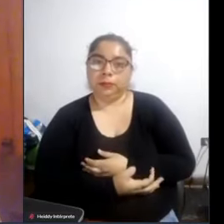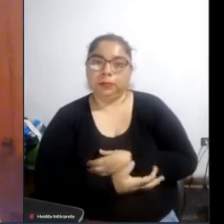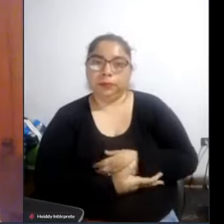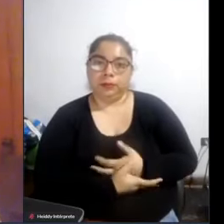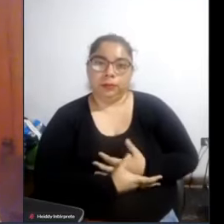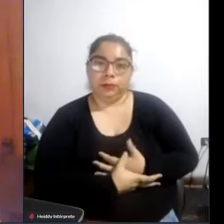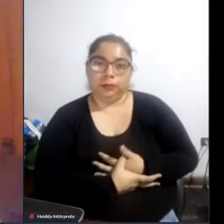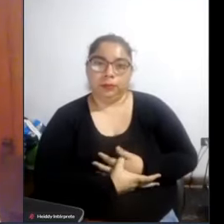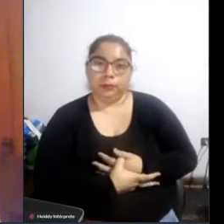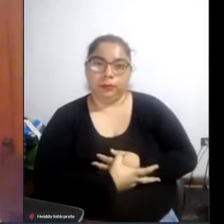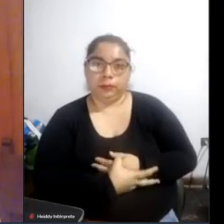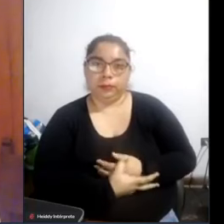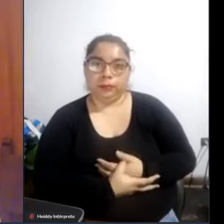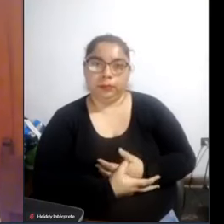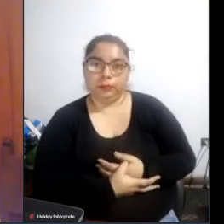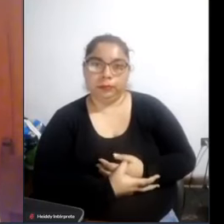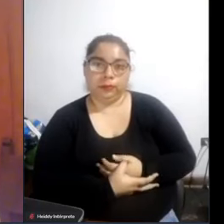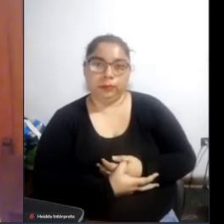a ver